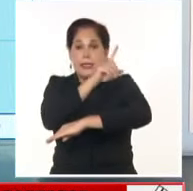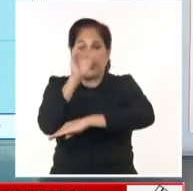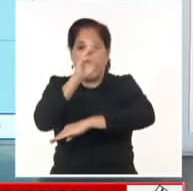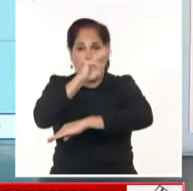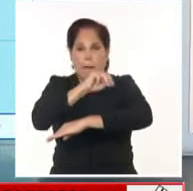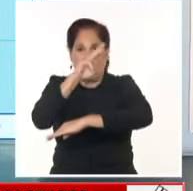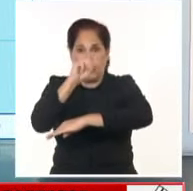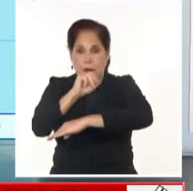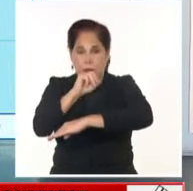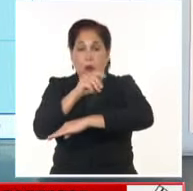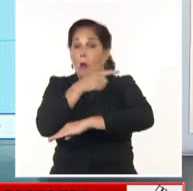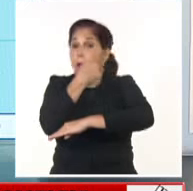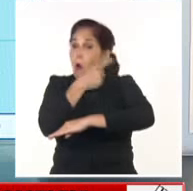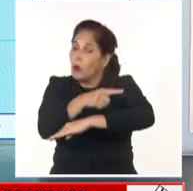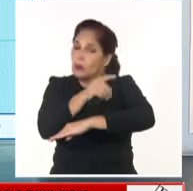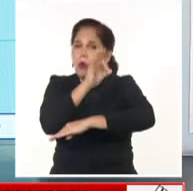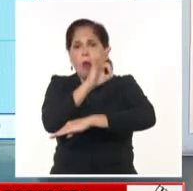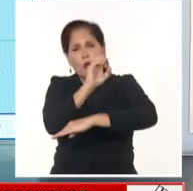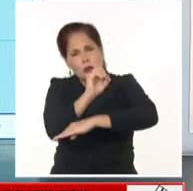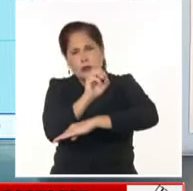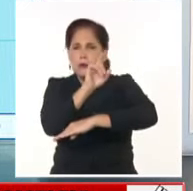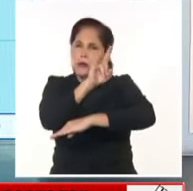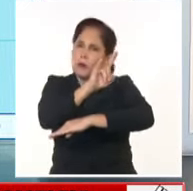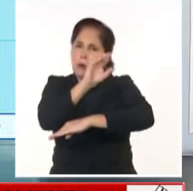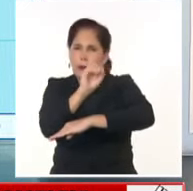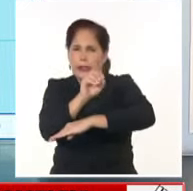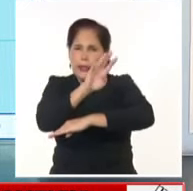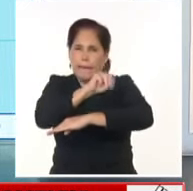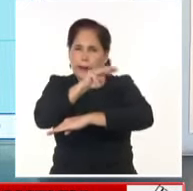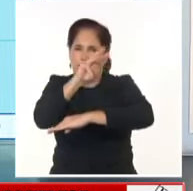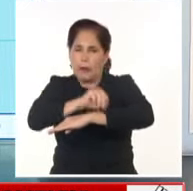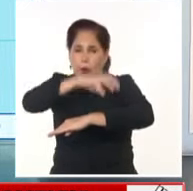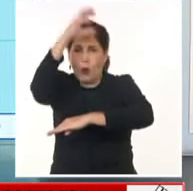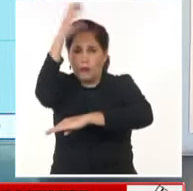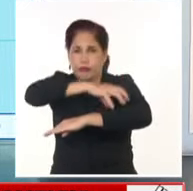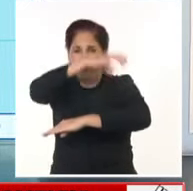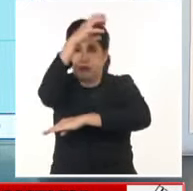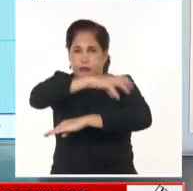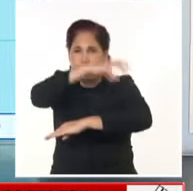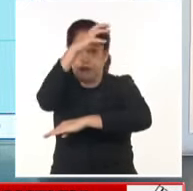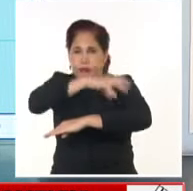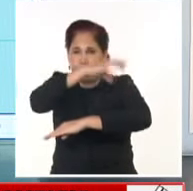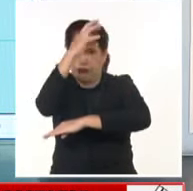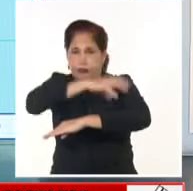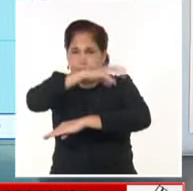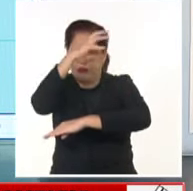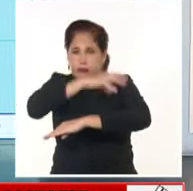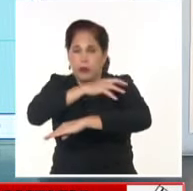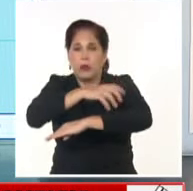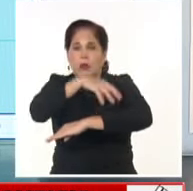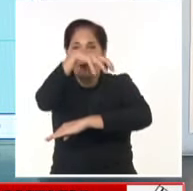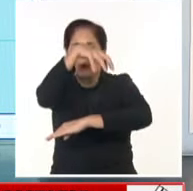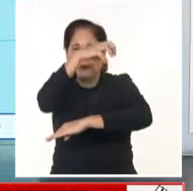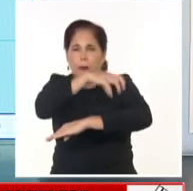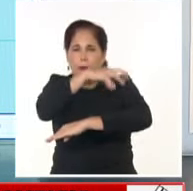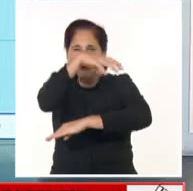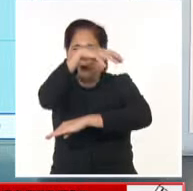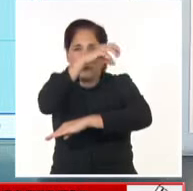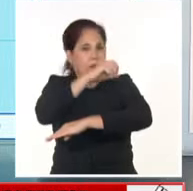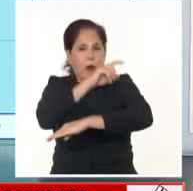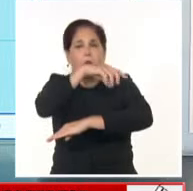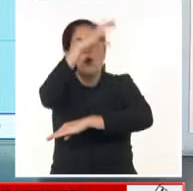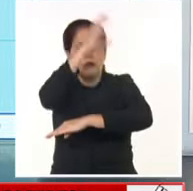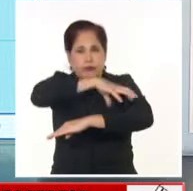y en otras localidades estuvieron entre los 80 y 90 milímetros lluvias persistentes, es decir, no ocurrieron, vamos a decir que lluvias intensas en un periodo corto, sino